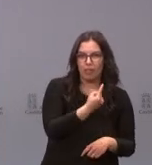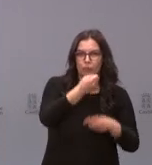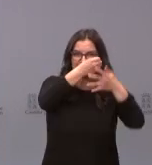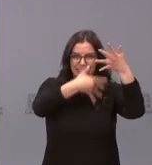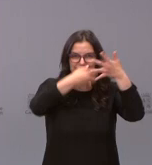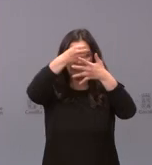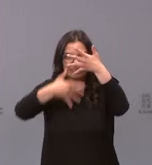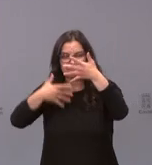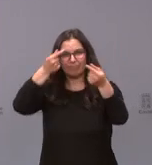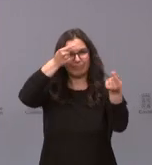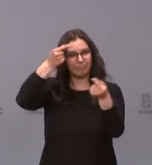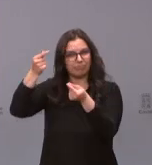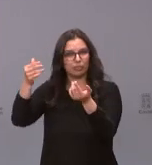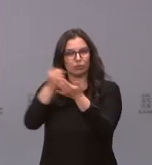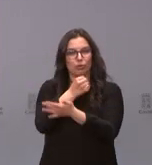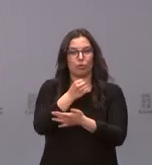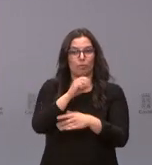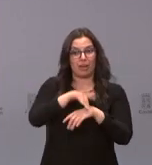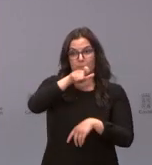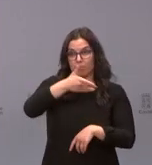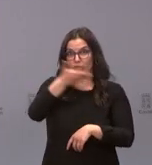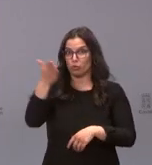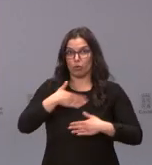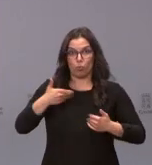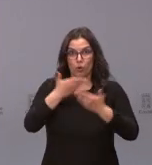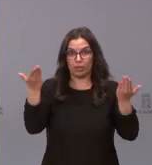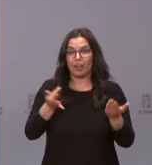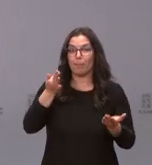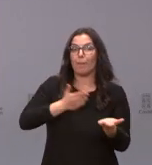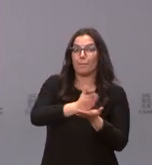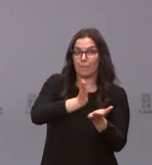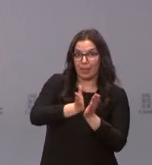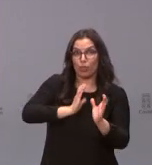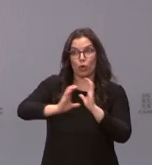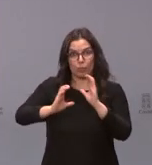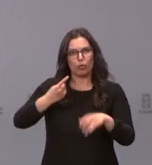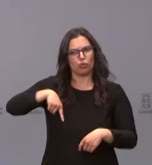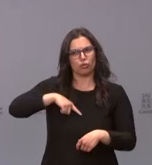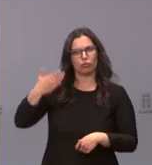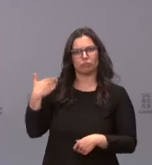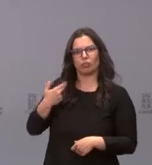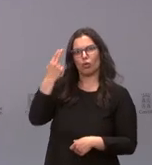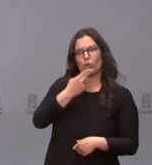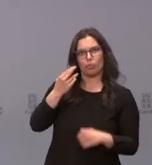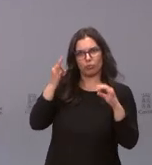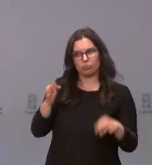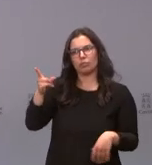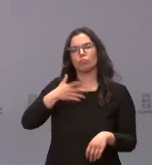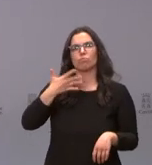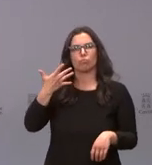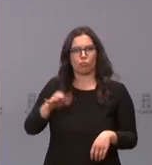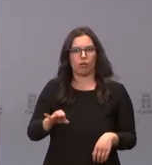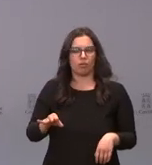de tal manera que todos los ciudadanos y todos los medios de comunicación, como nos comprometimos, serán capaces